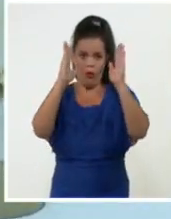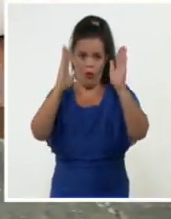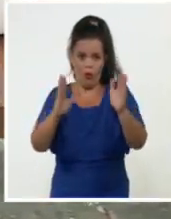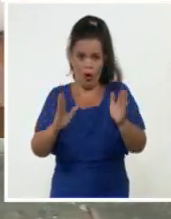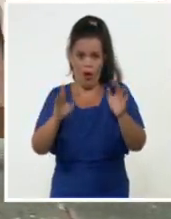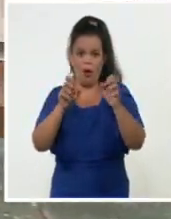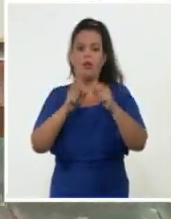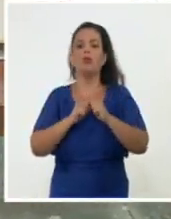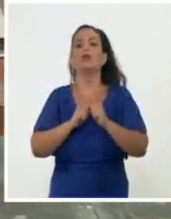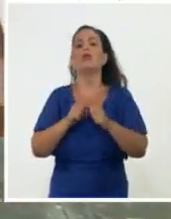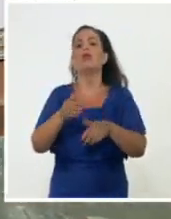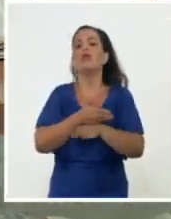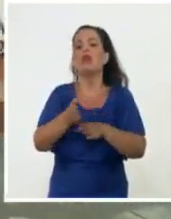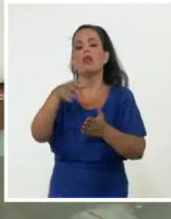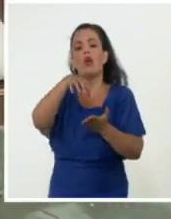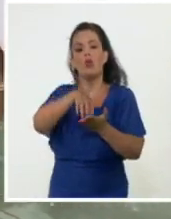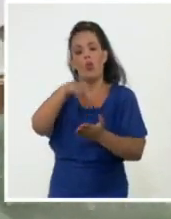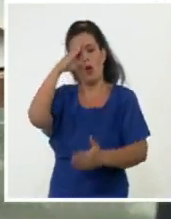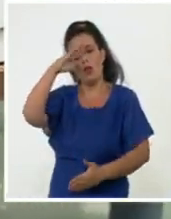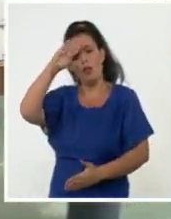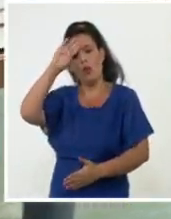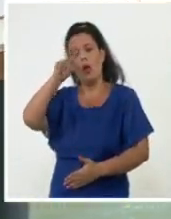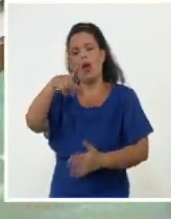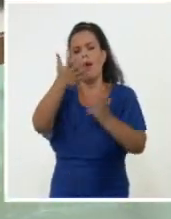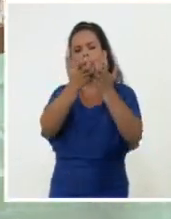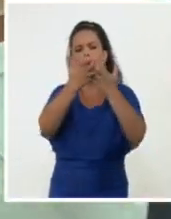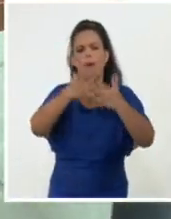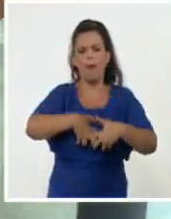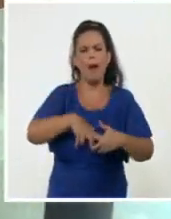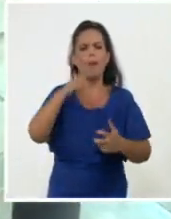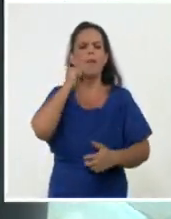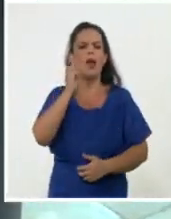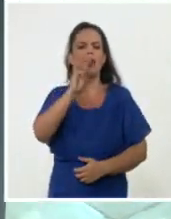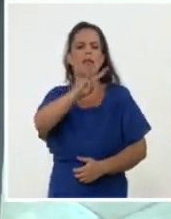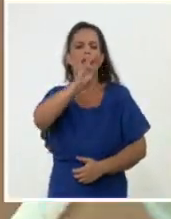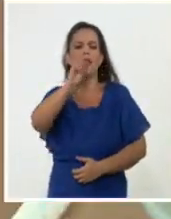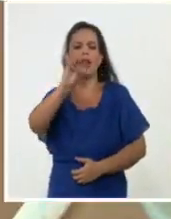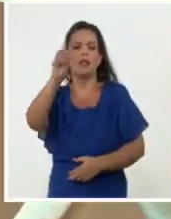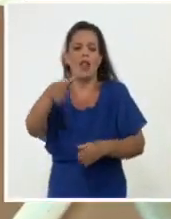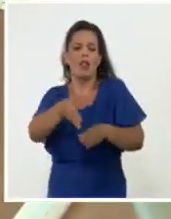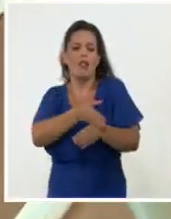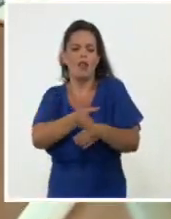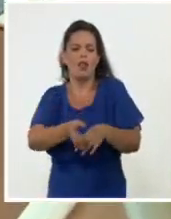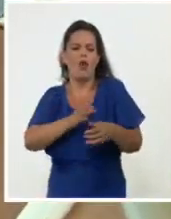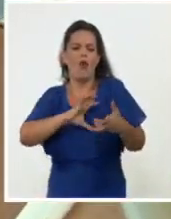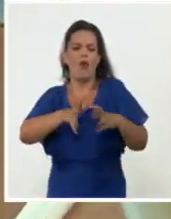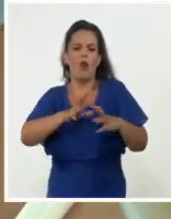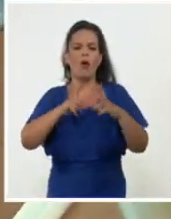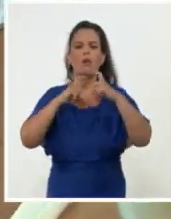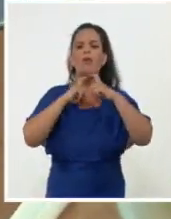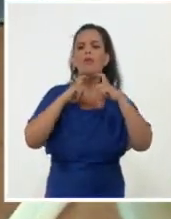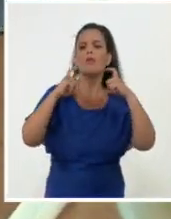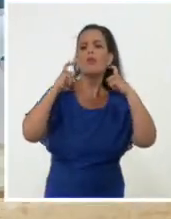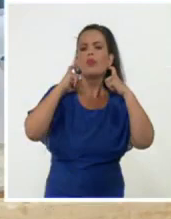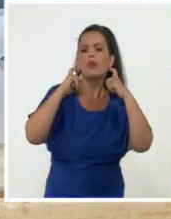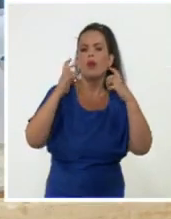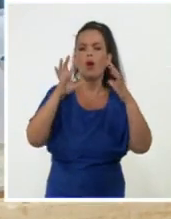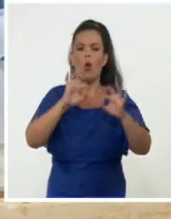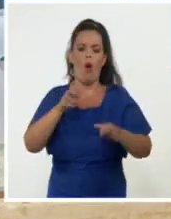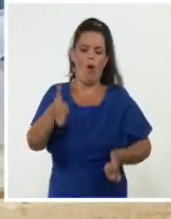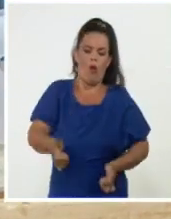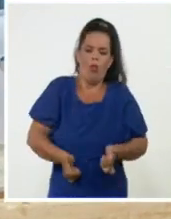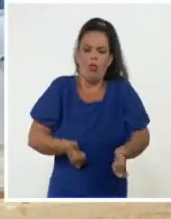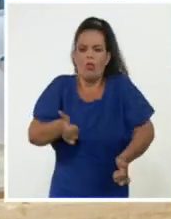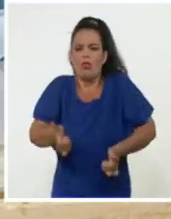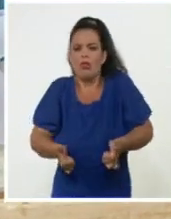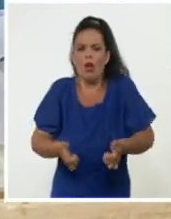país producen más de 300 variedades de artificios salidos del ingenio de colectivos consagrados y